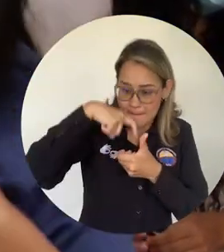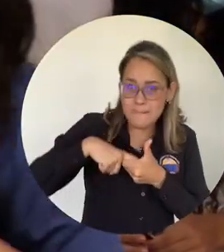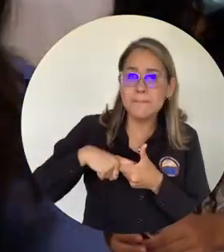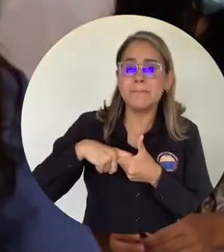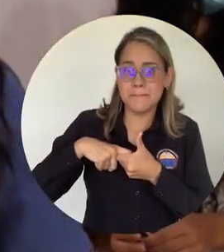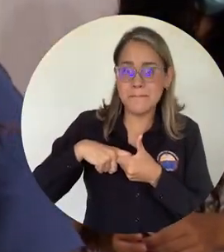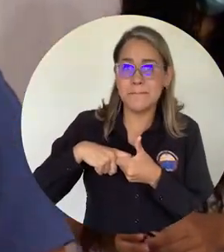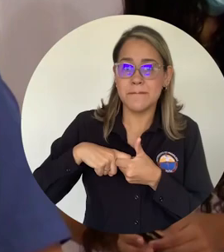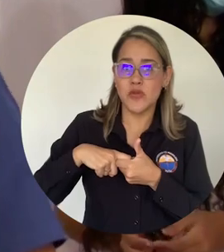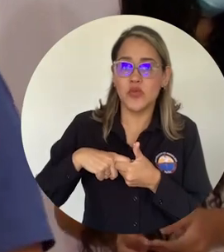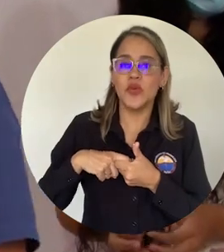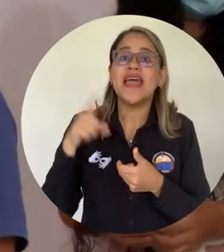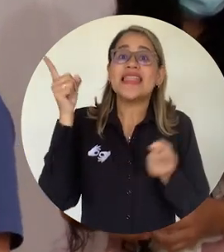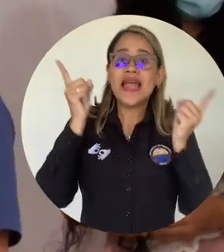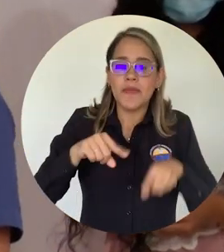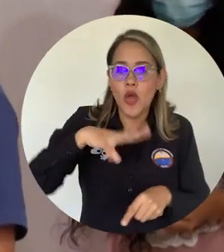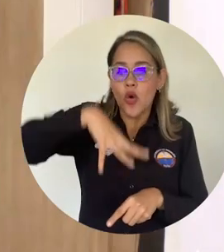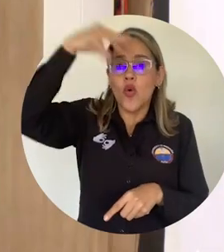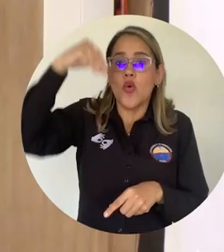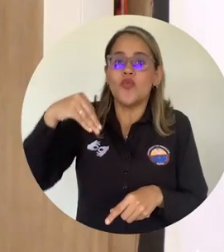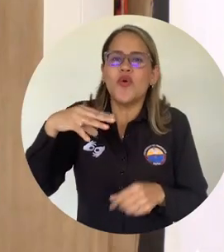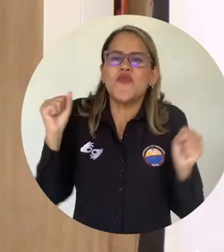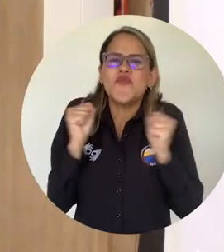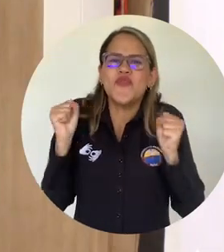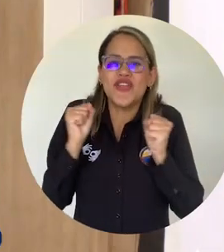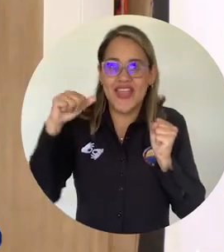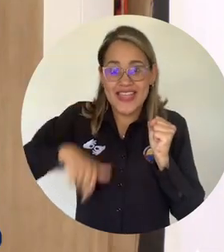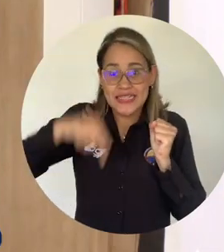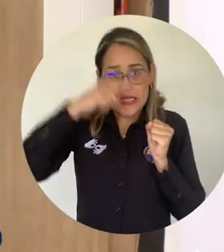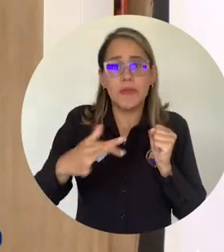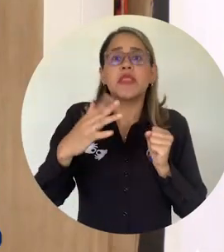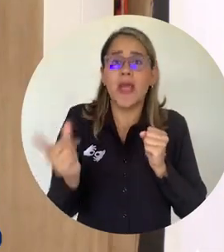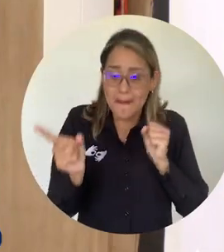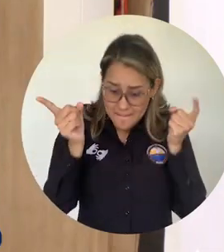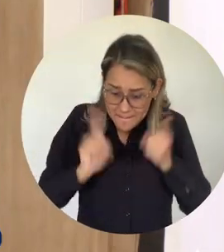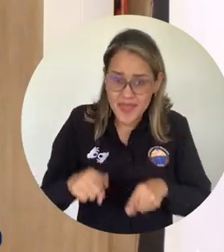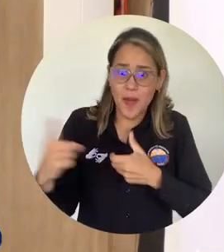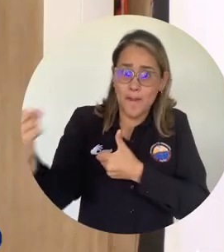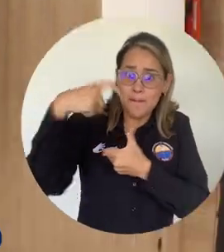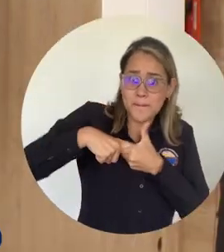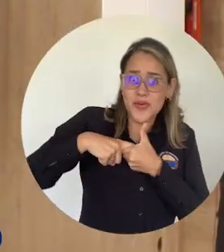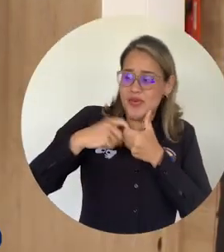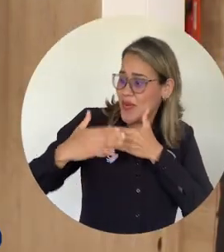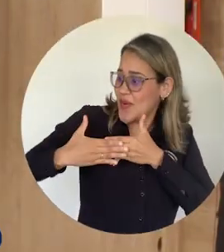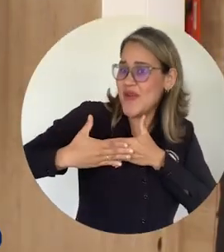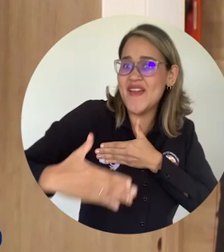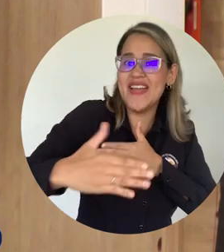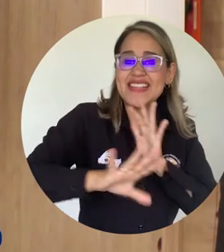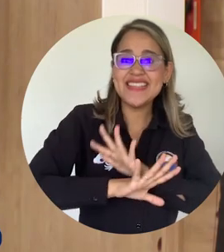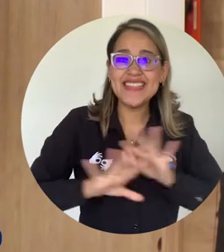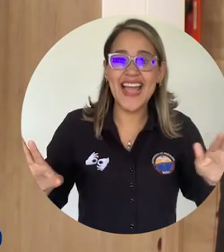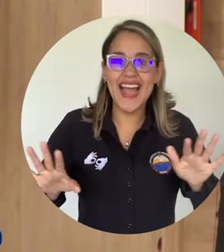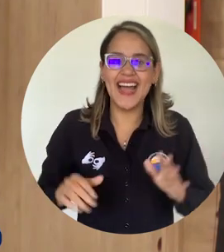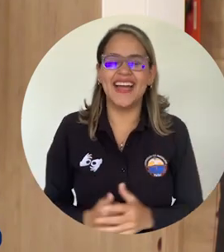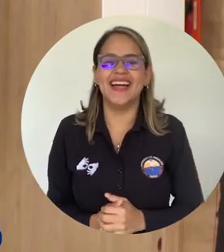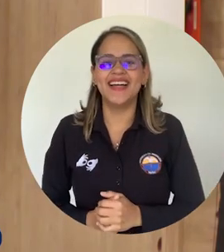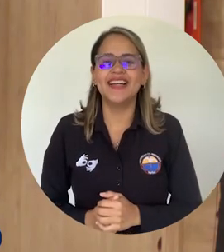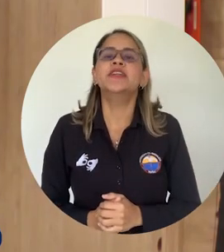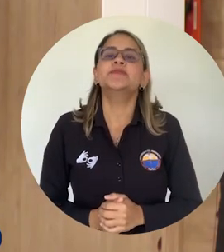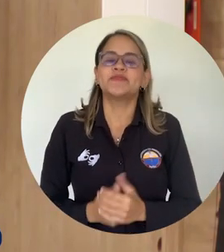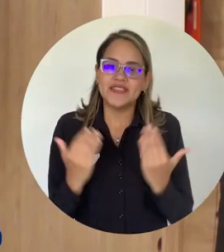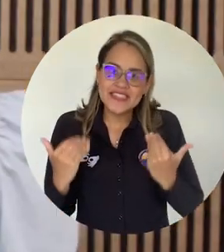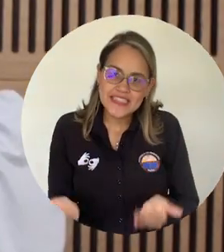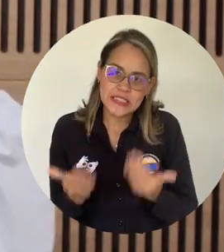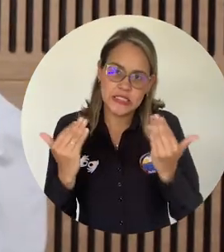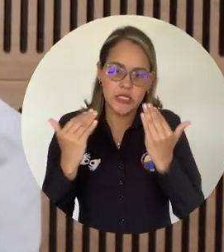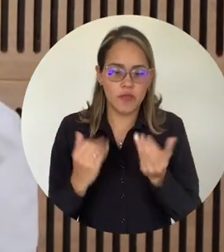indígena Cogui de la Sierra Nevada de Santa Marta. Para apoyar a estos talentos que tienen muchos deseos